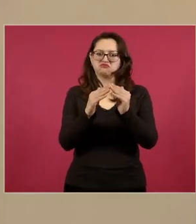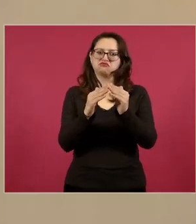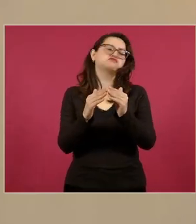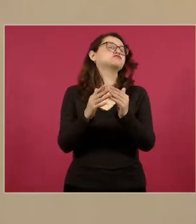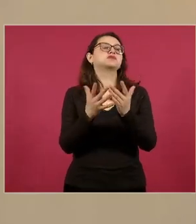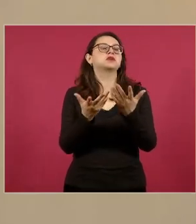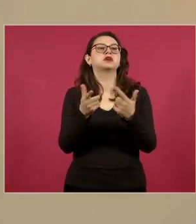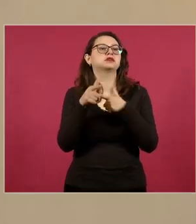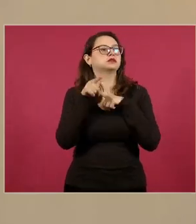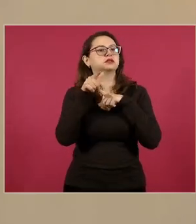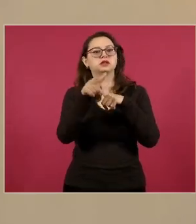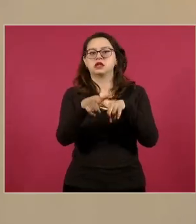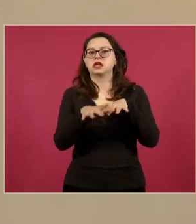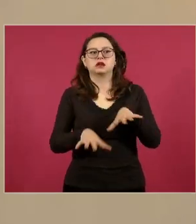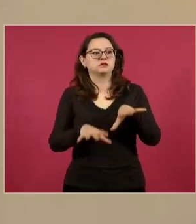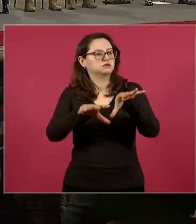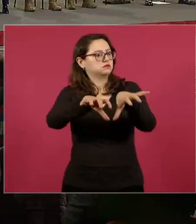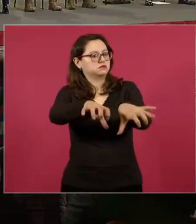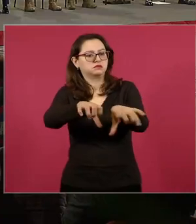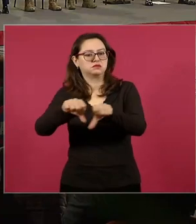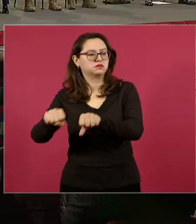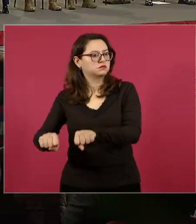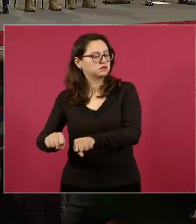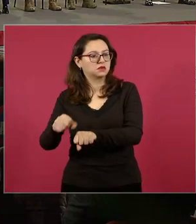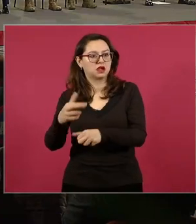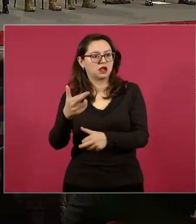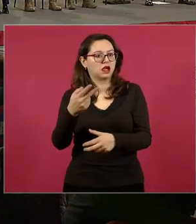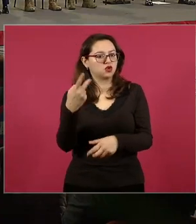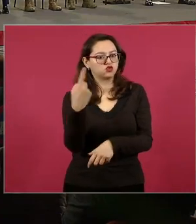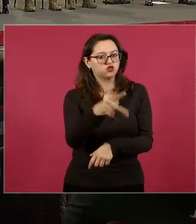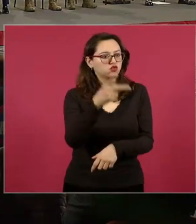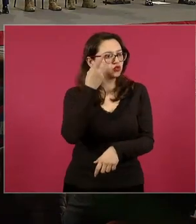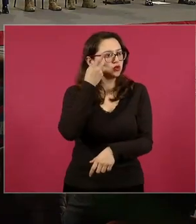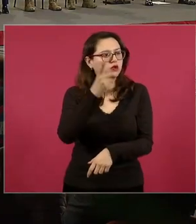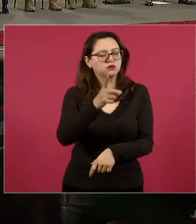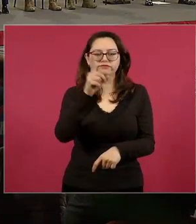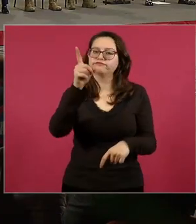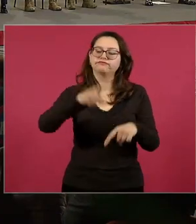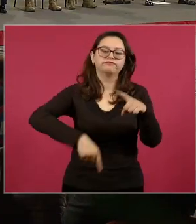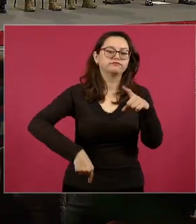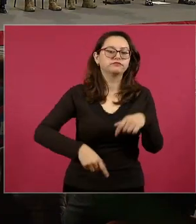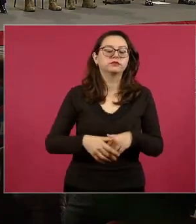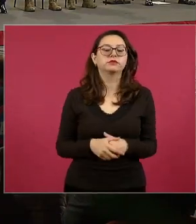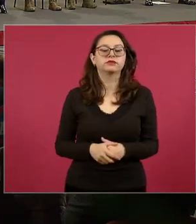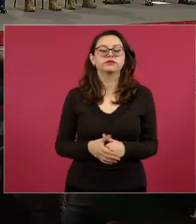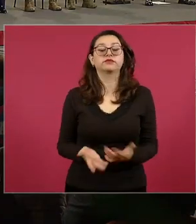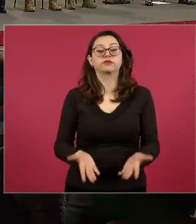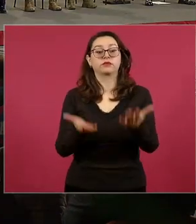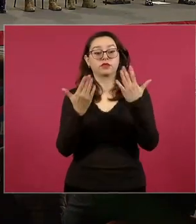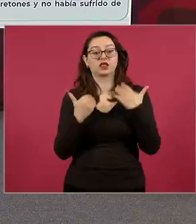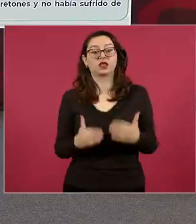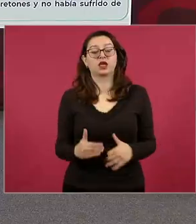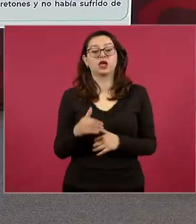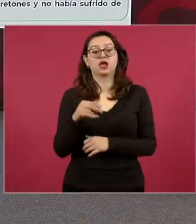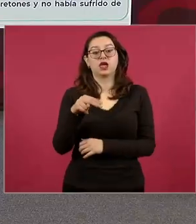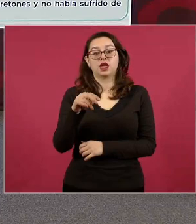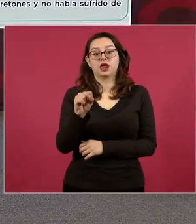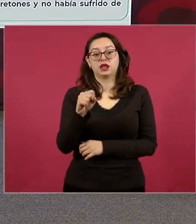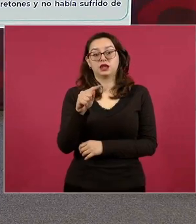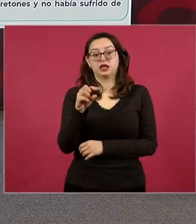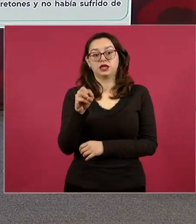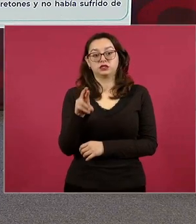por otro proceso penal. Adelante. El último es el caso de Néstor Isidro N., y aquí